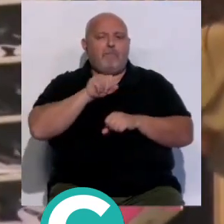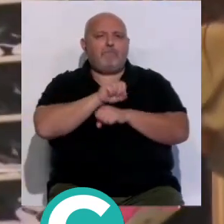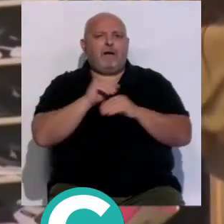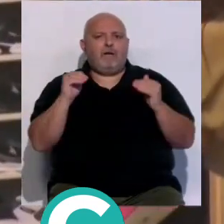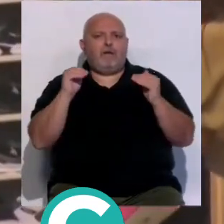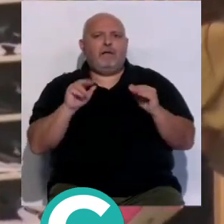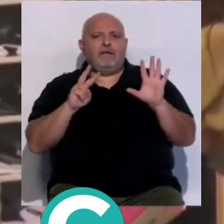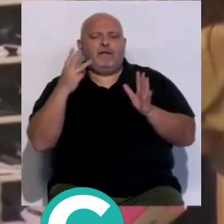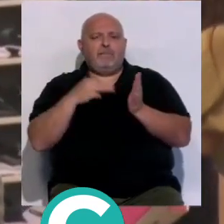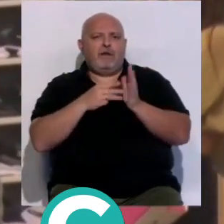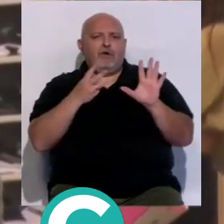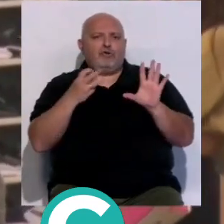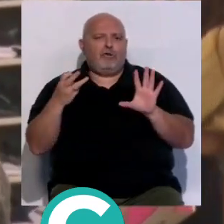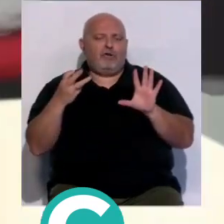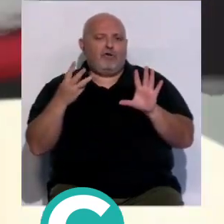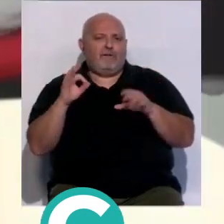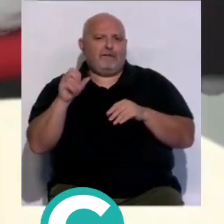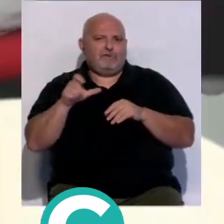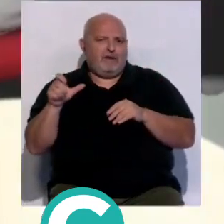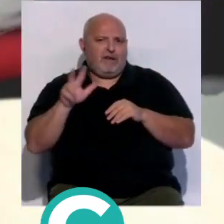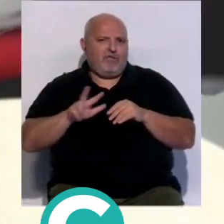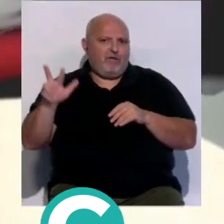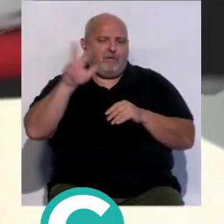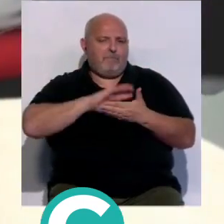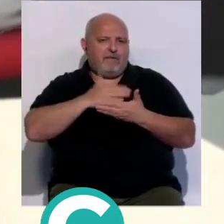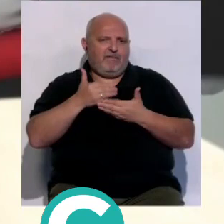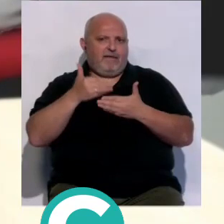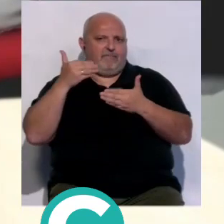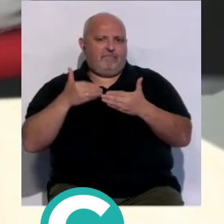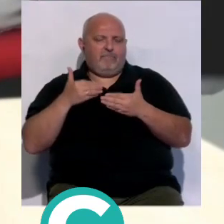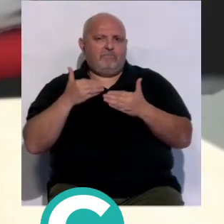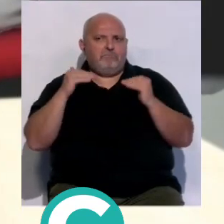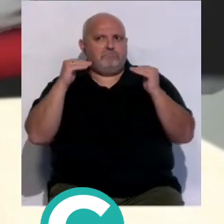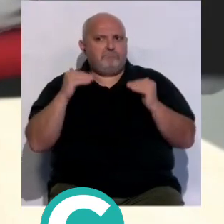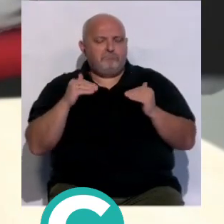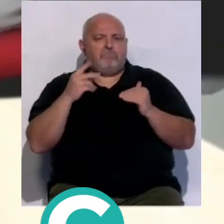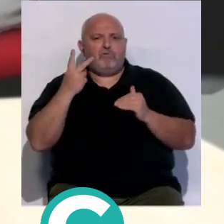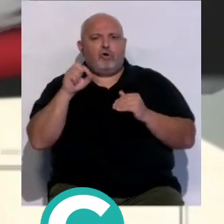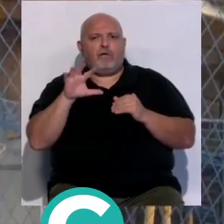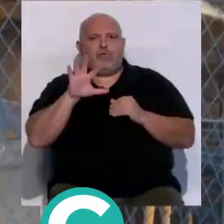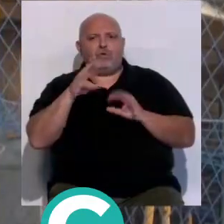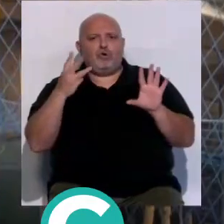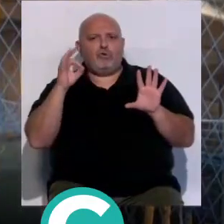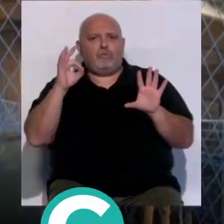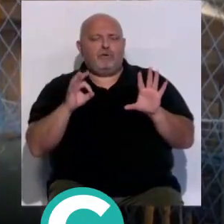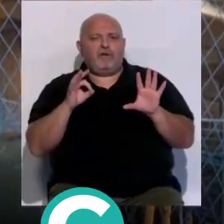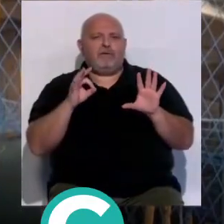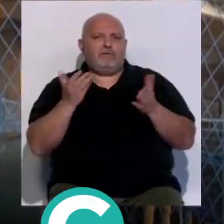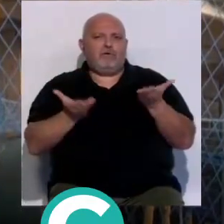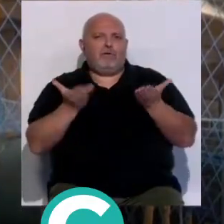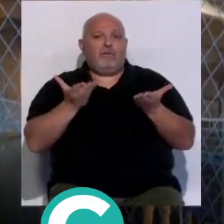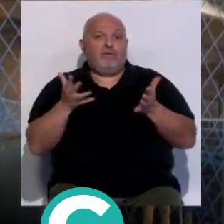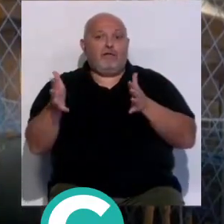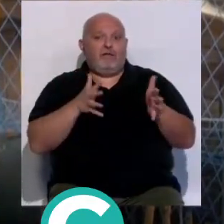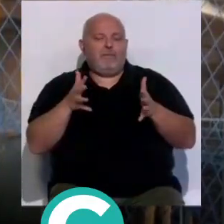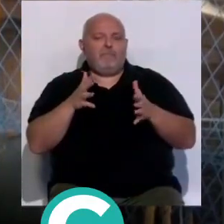descendió en 73.890 personas en relación al mes anterior una bajada del 2,58% respecto al mes de